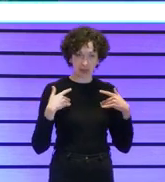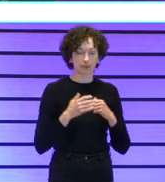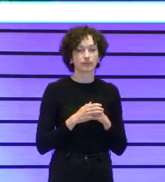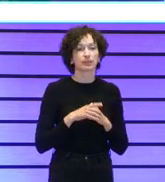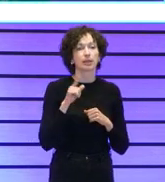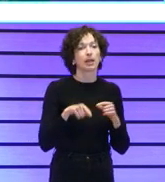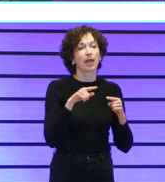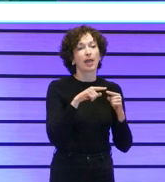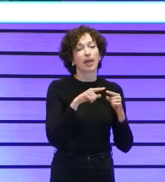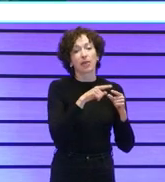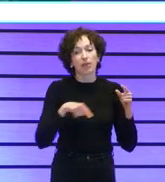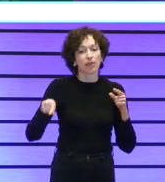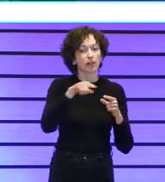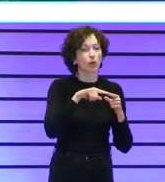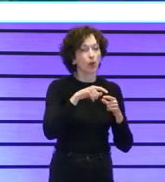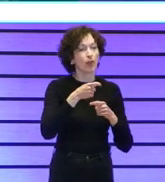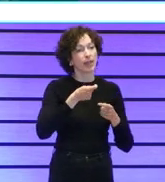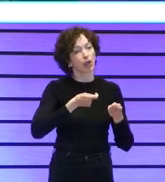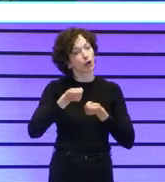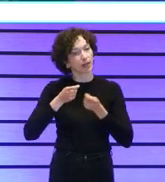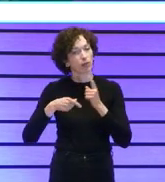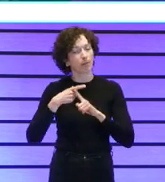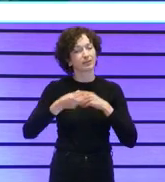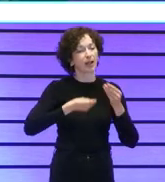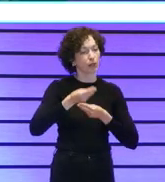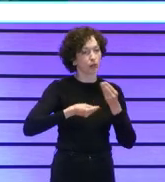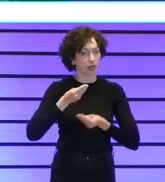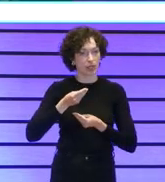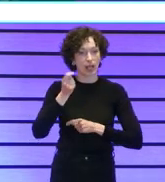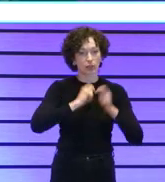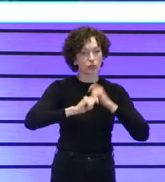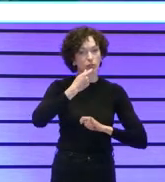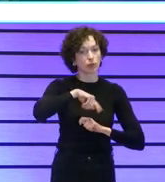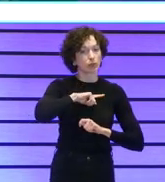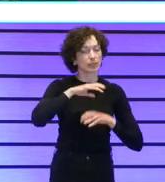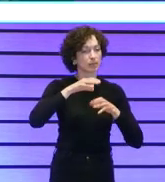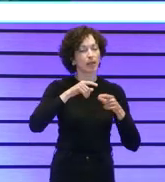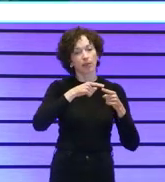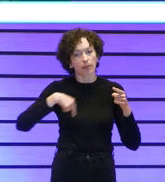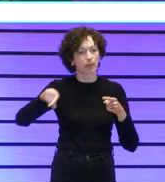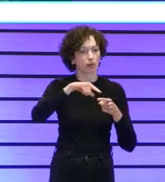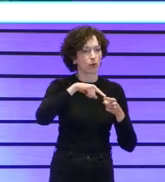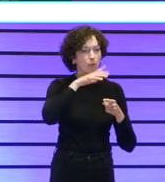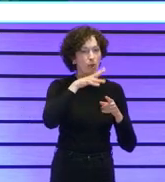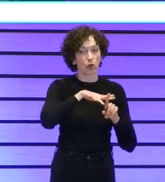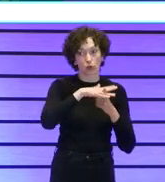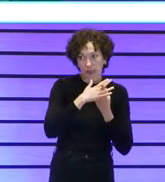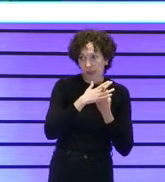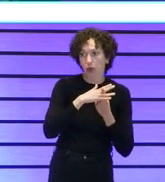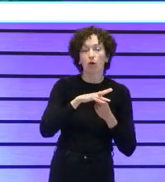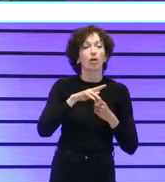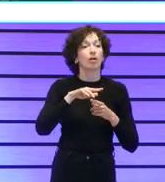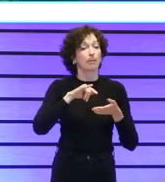círculo de coordinación de acciones en nuestras organizaciones estamos todos días en un círculo el círculo del contexto de la